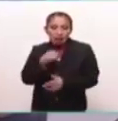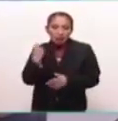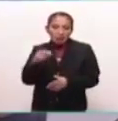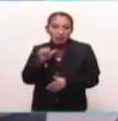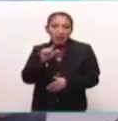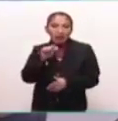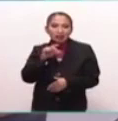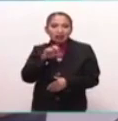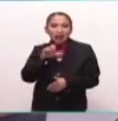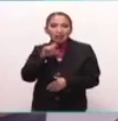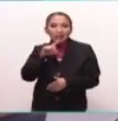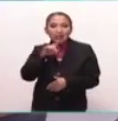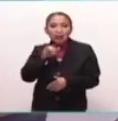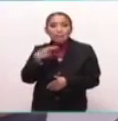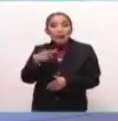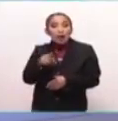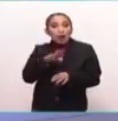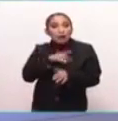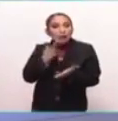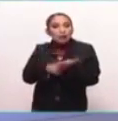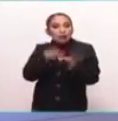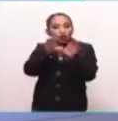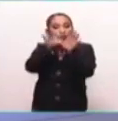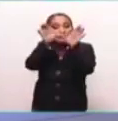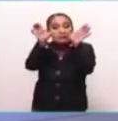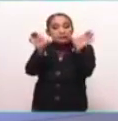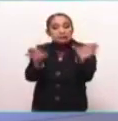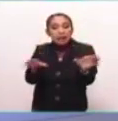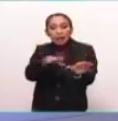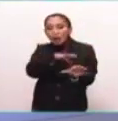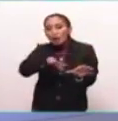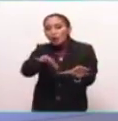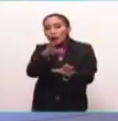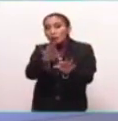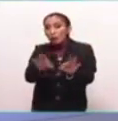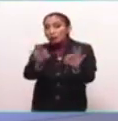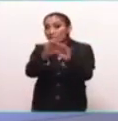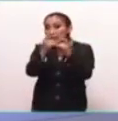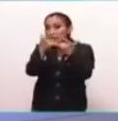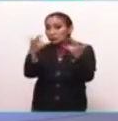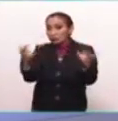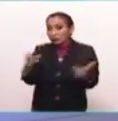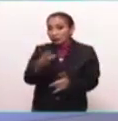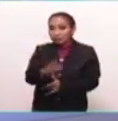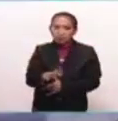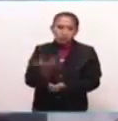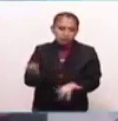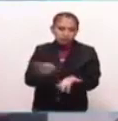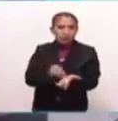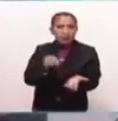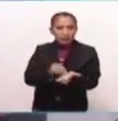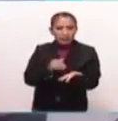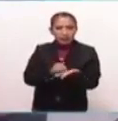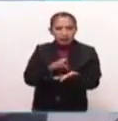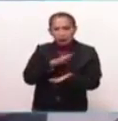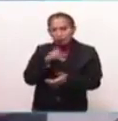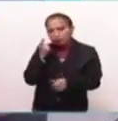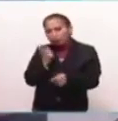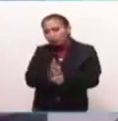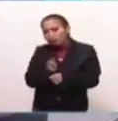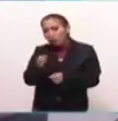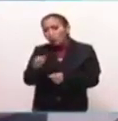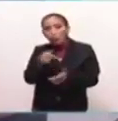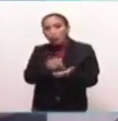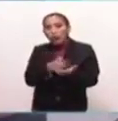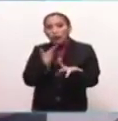Sin embargo, guarda un cerro que tiene una gran importancia histórica y que todavía hasta nuestros días es un